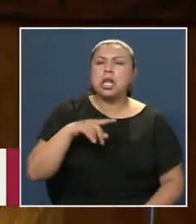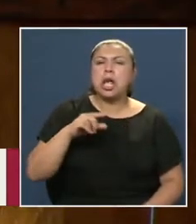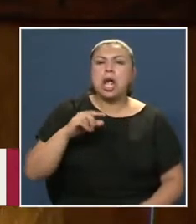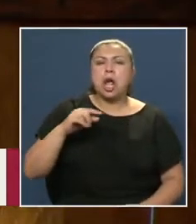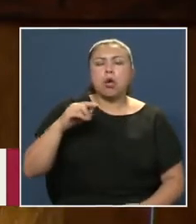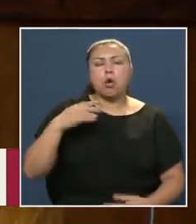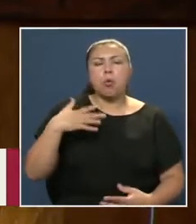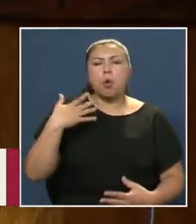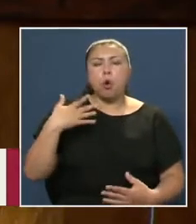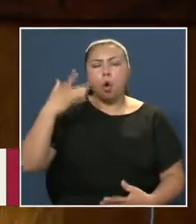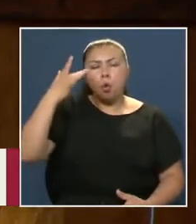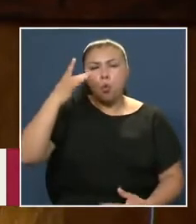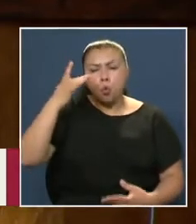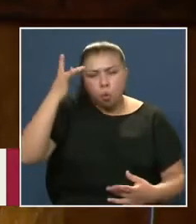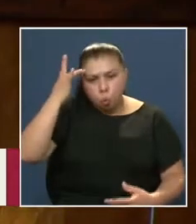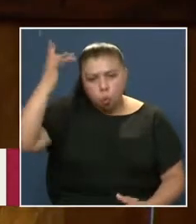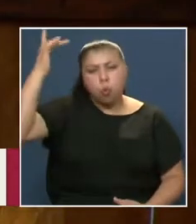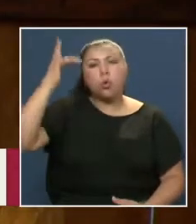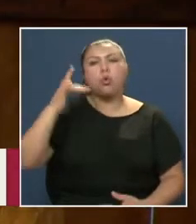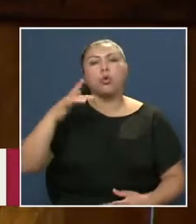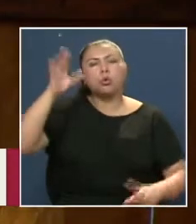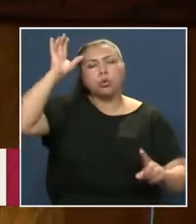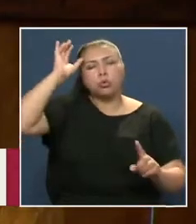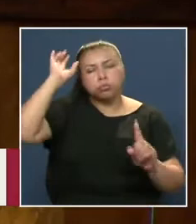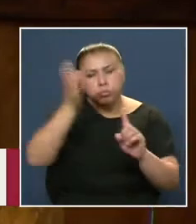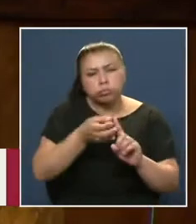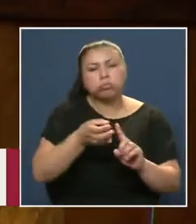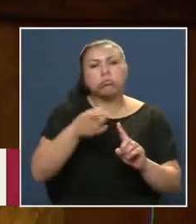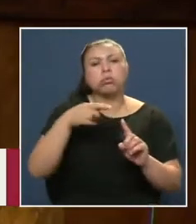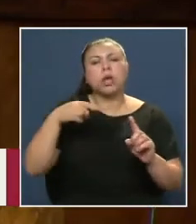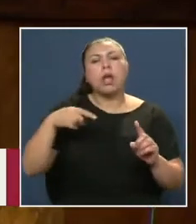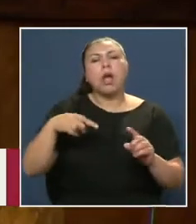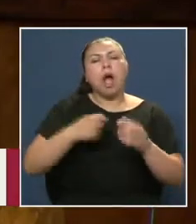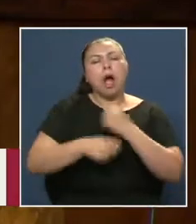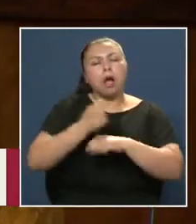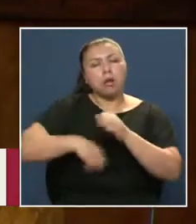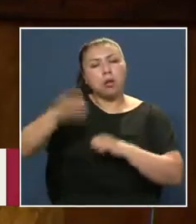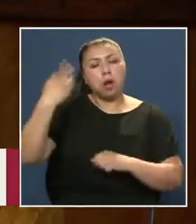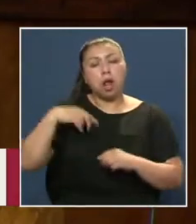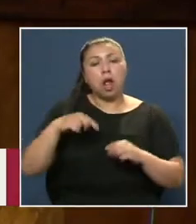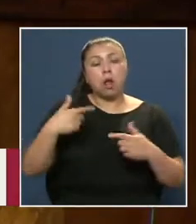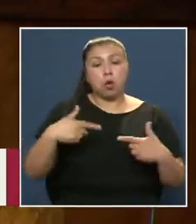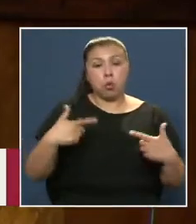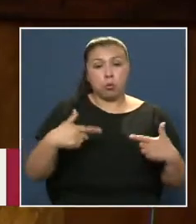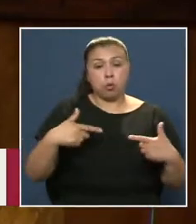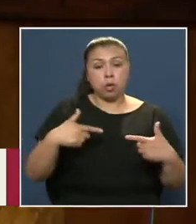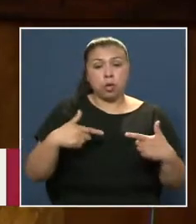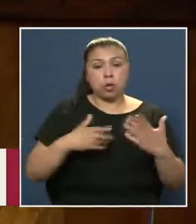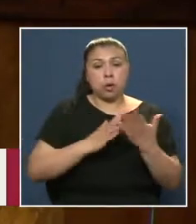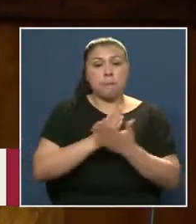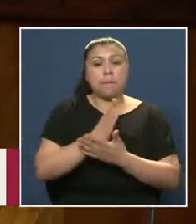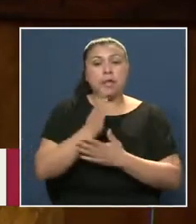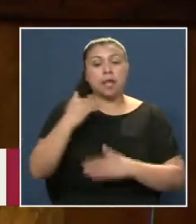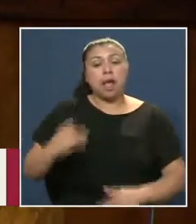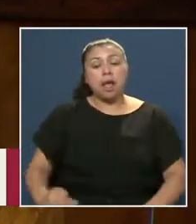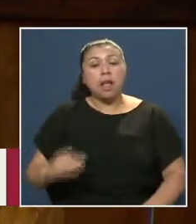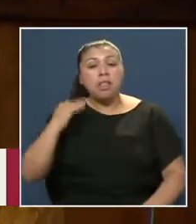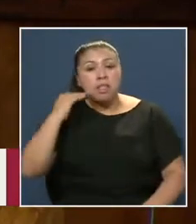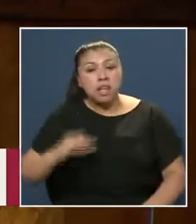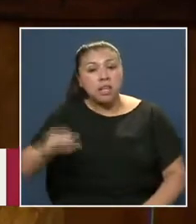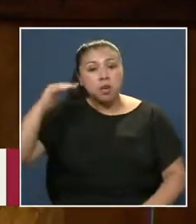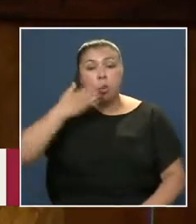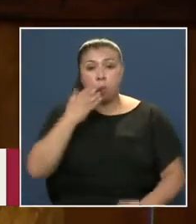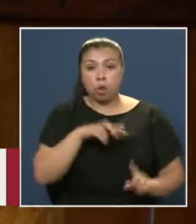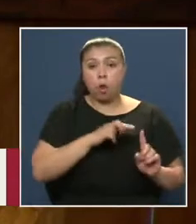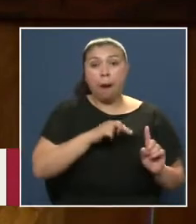Y profundamente Democrático De mediados Del siglo XX Su vocación Como hombre público Comienza prácticamente En la cuna Cuando su padre